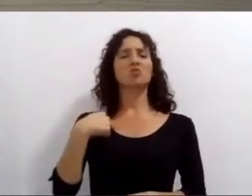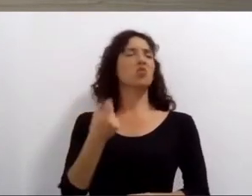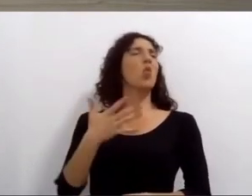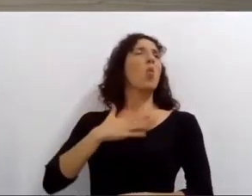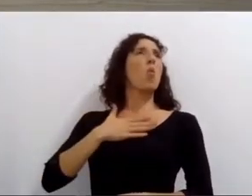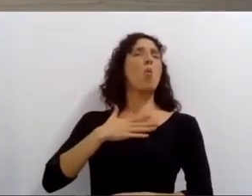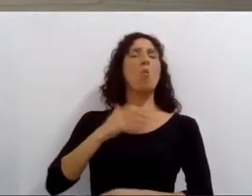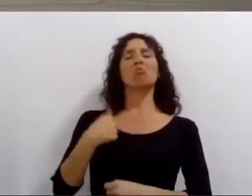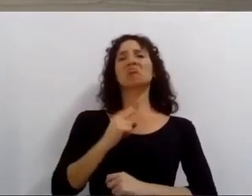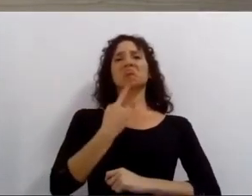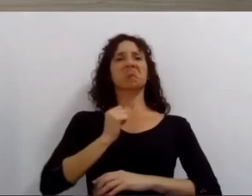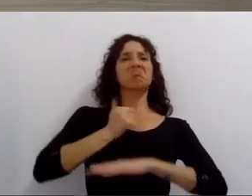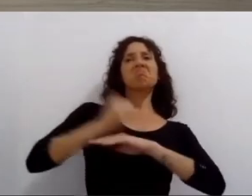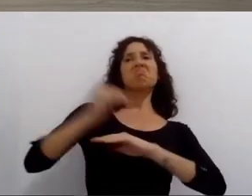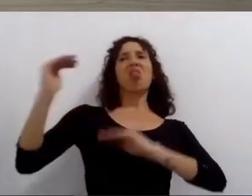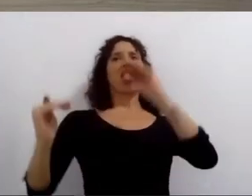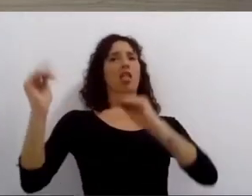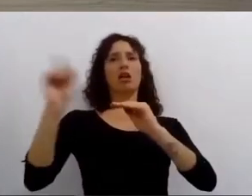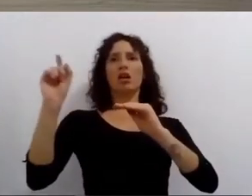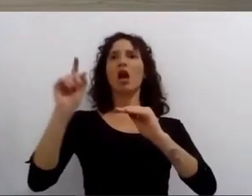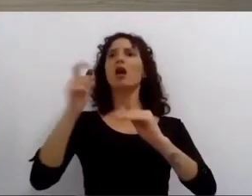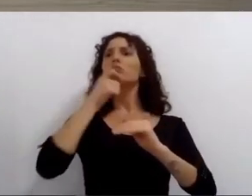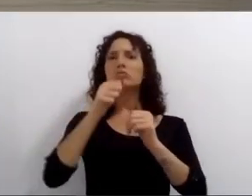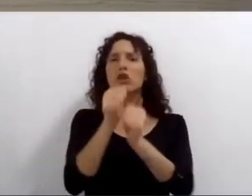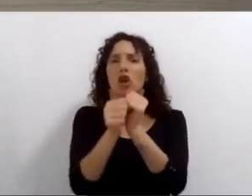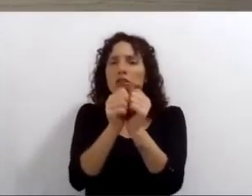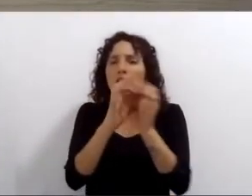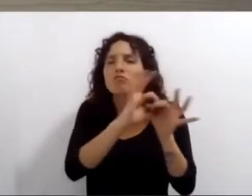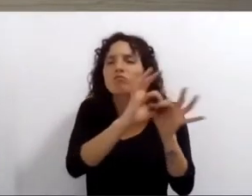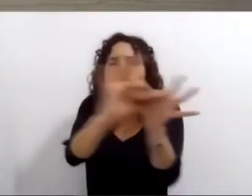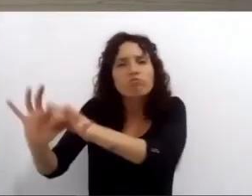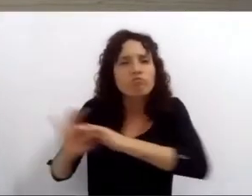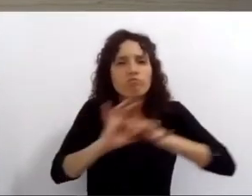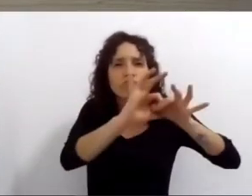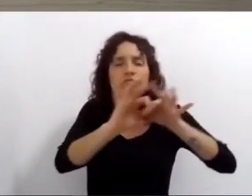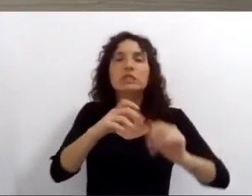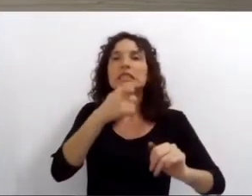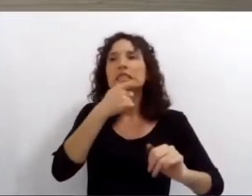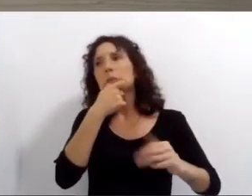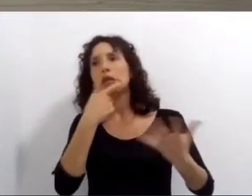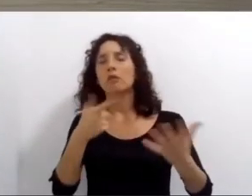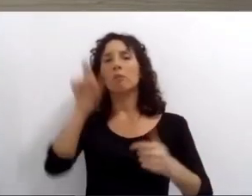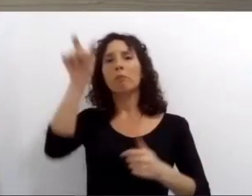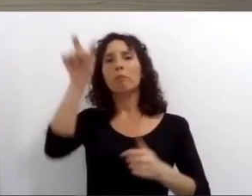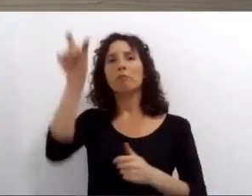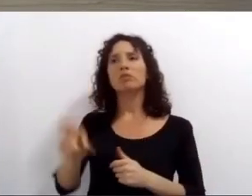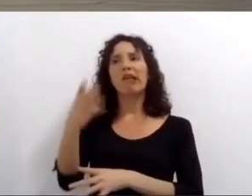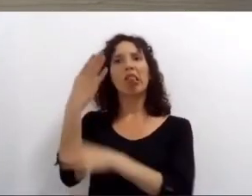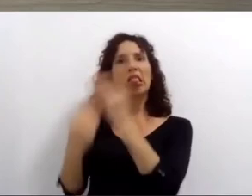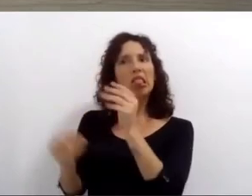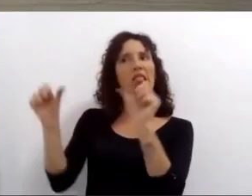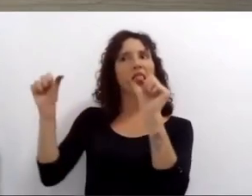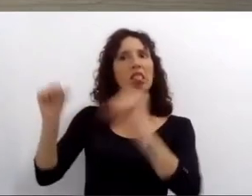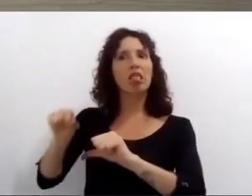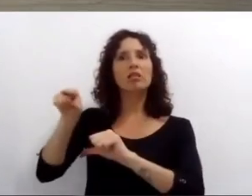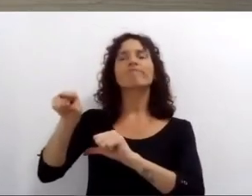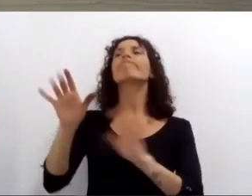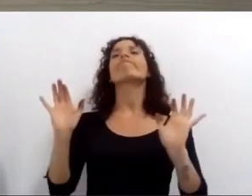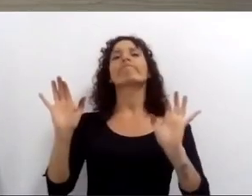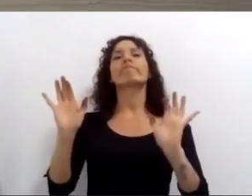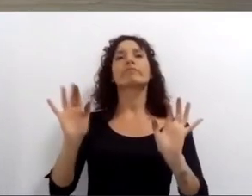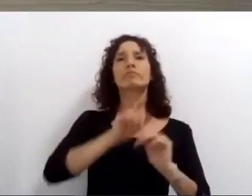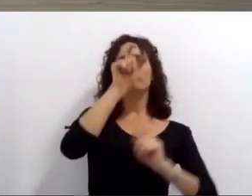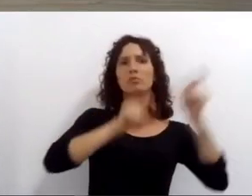nada y si alguno o alguna se confunde por un rato la propia ciudad tan sabia se encarga más temprano